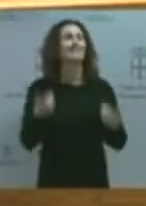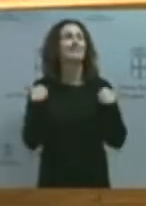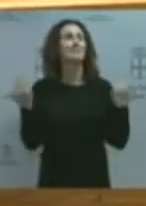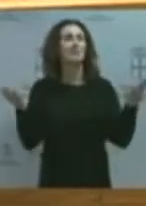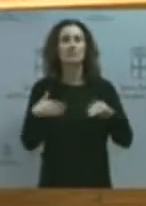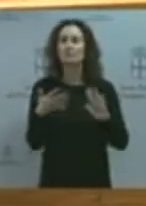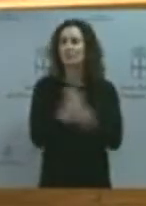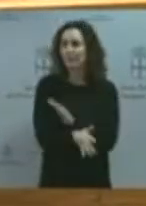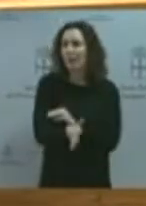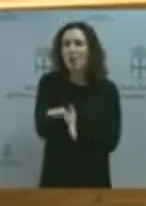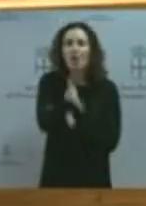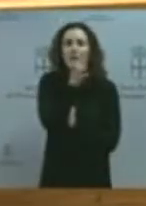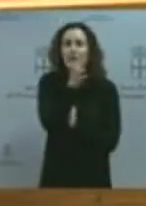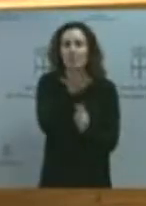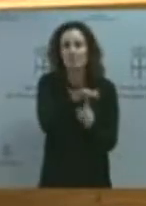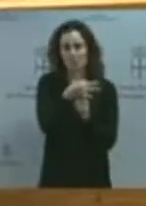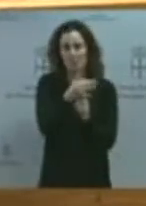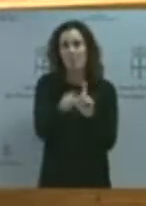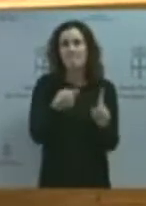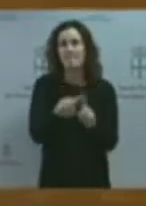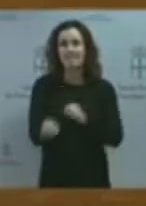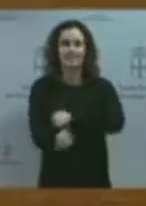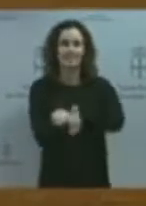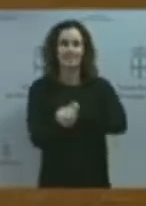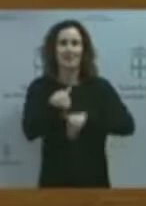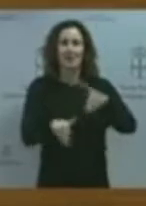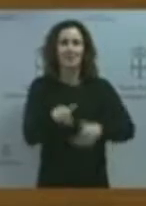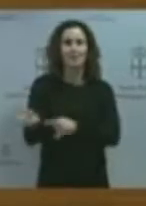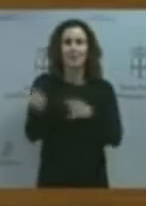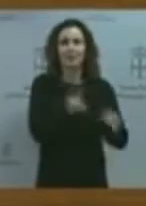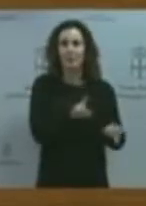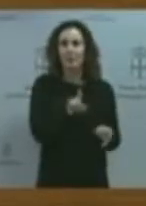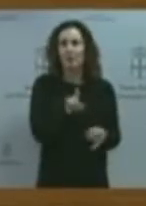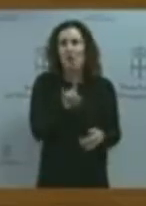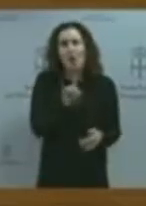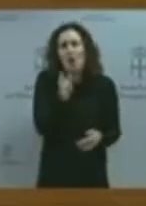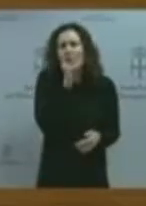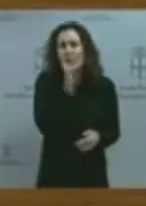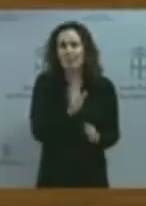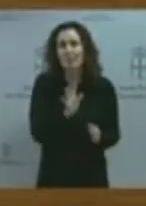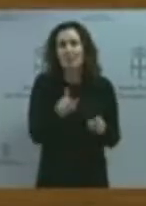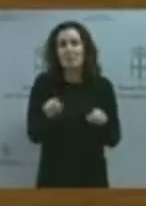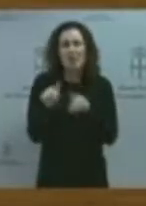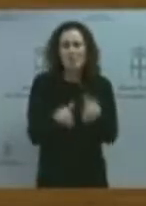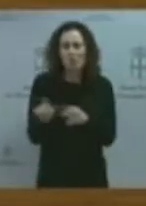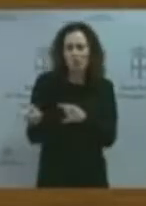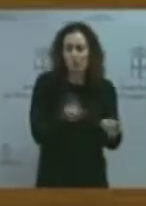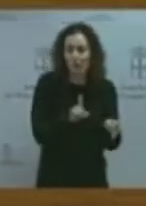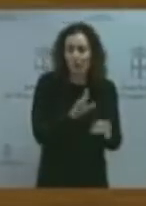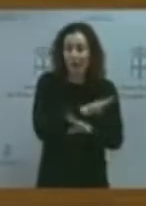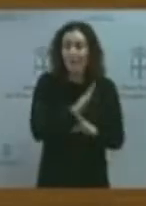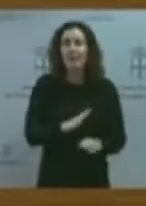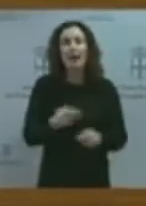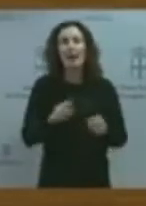táctica electoral oscena. Por un puñado de votos ustedes son capaces de vendernos al diablo. La mediocridad política en su